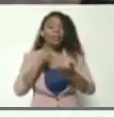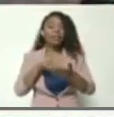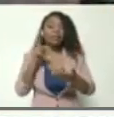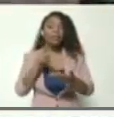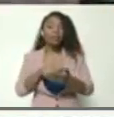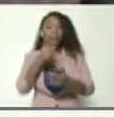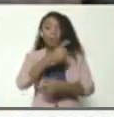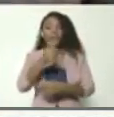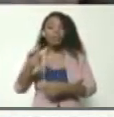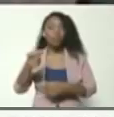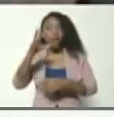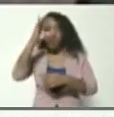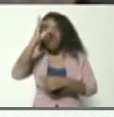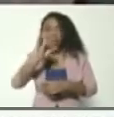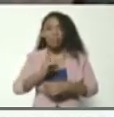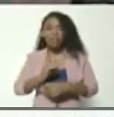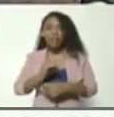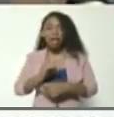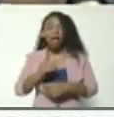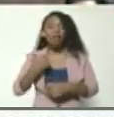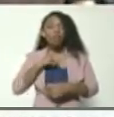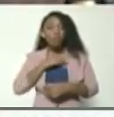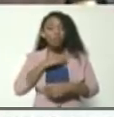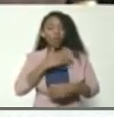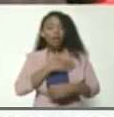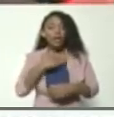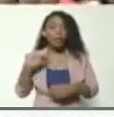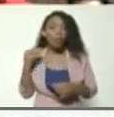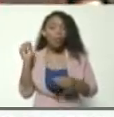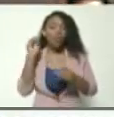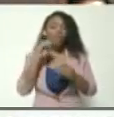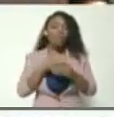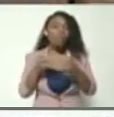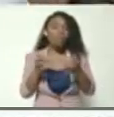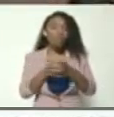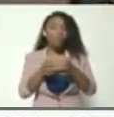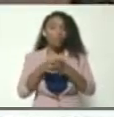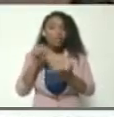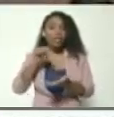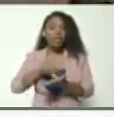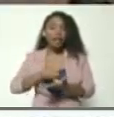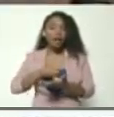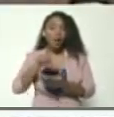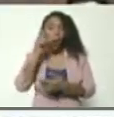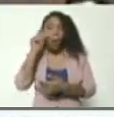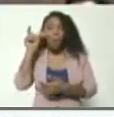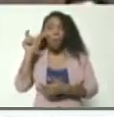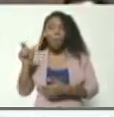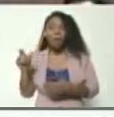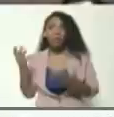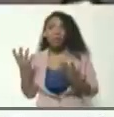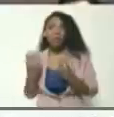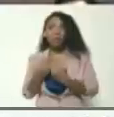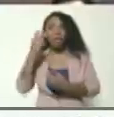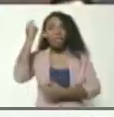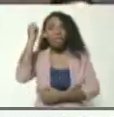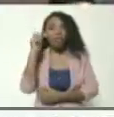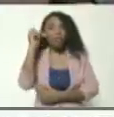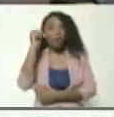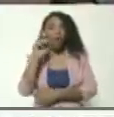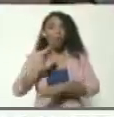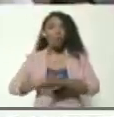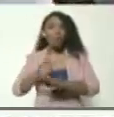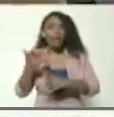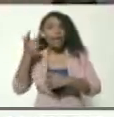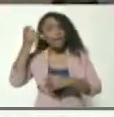de las personas con una discapacidad. Nosotros queremos, vamos a incorporar en Junta Directiva Central al compañero, a nuestro camarada diputado, porque